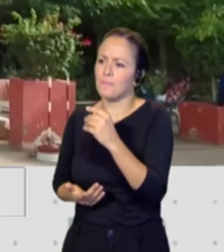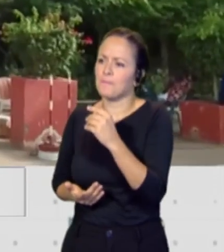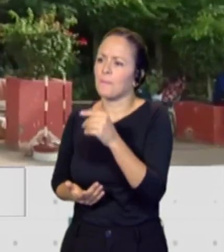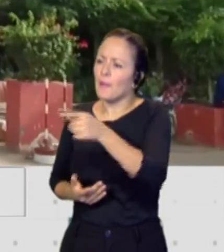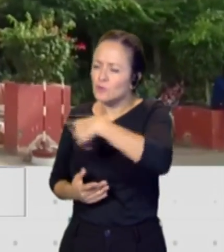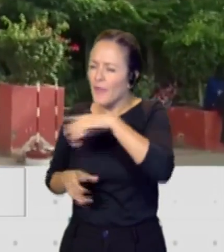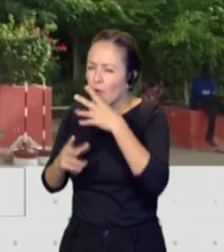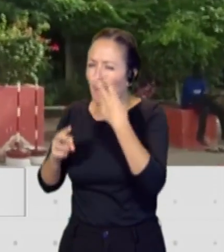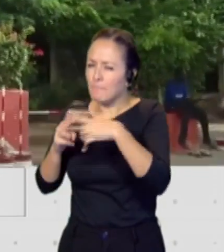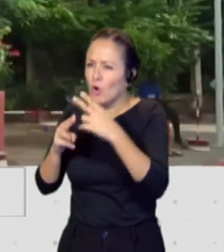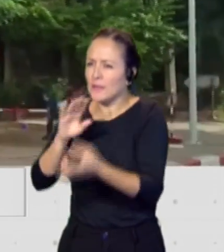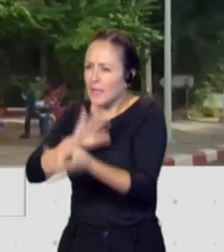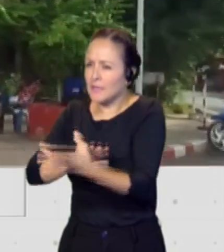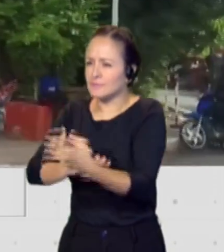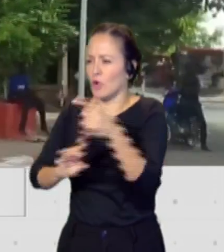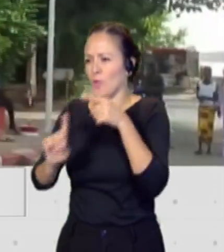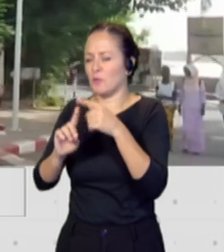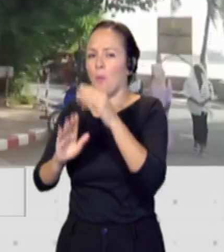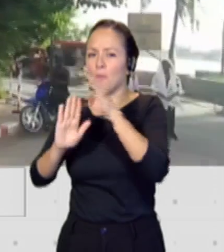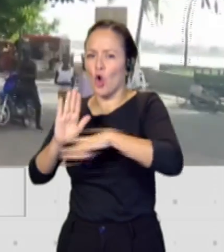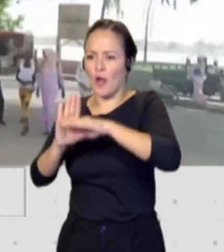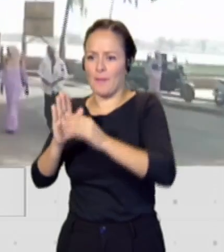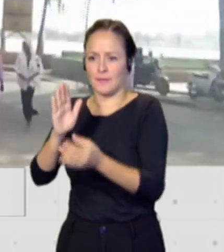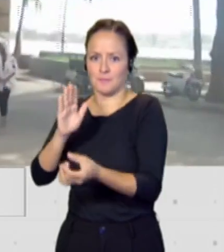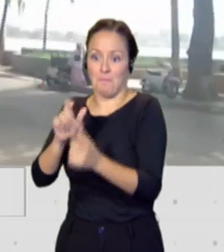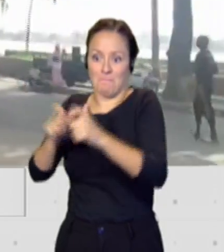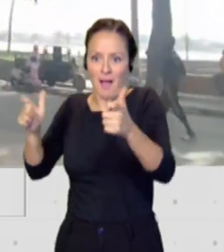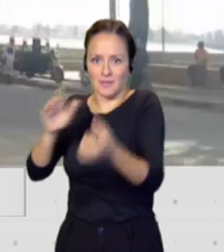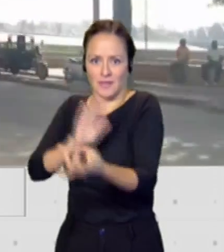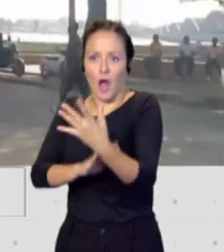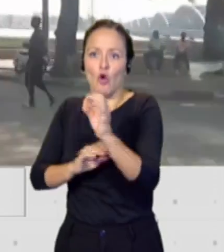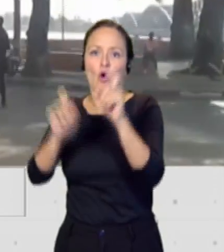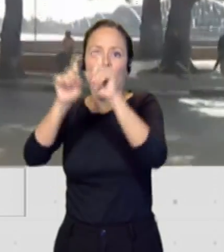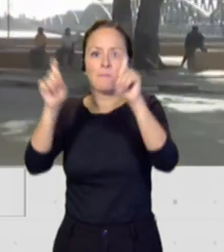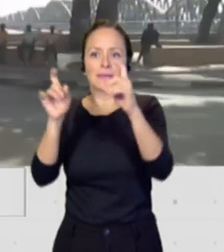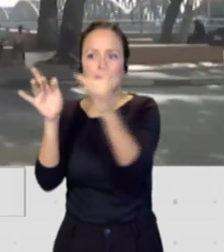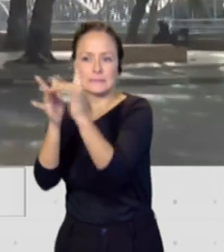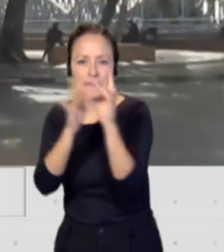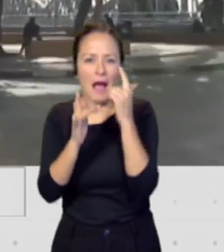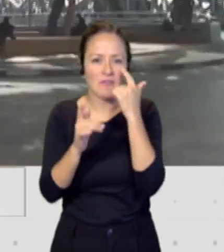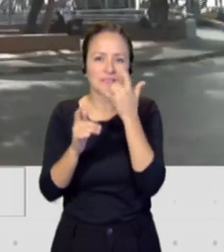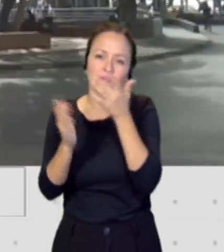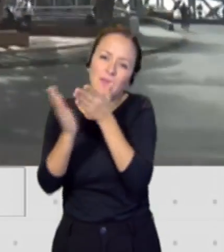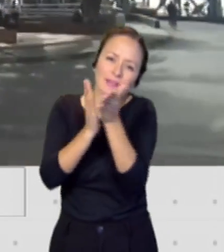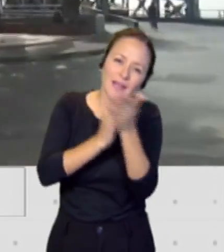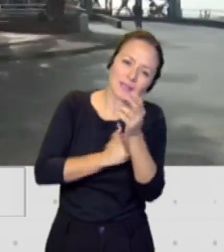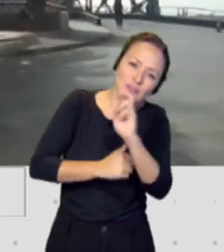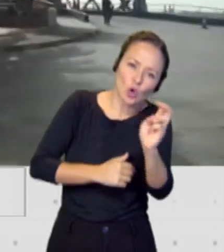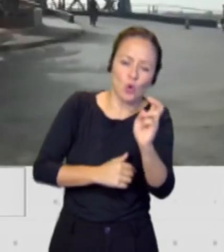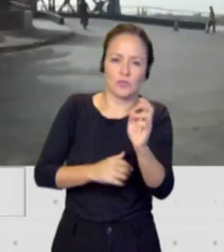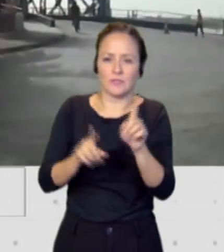intentar ampliar estos programas? ¿Se han comunicado con otras empresas? ¿Hay alternativas de que haya más gente que pueda